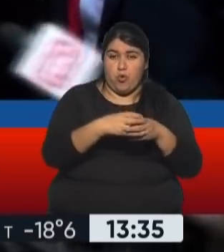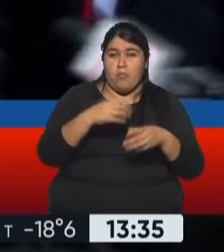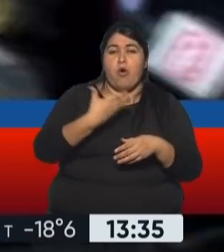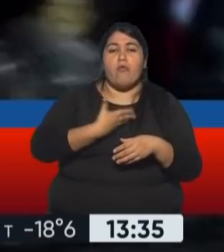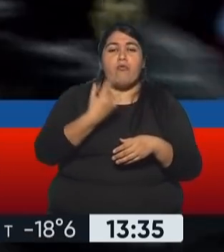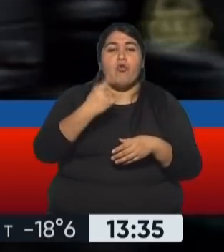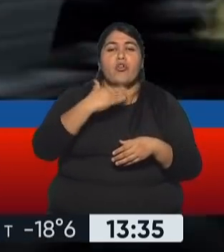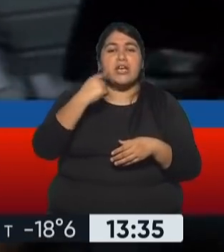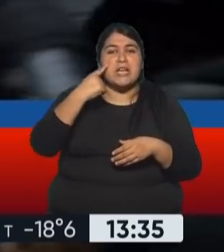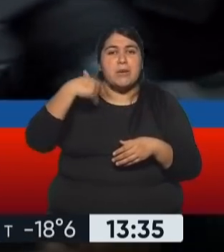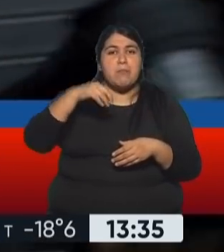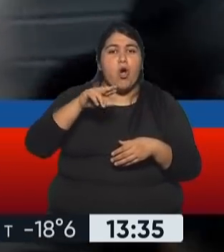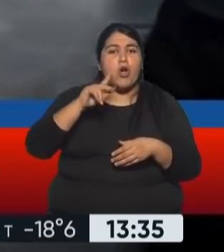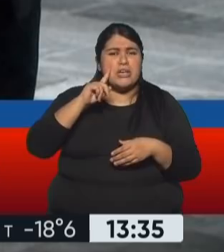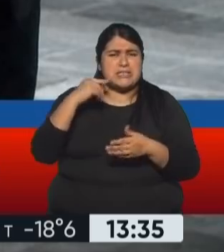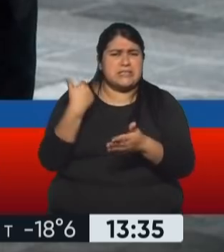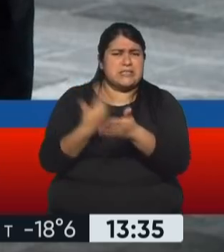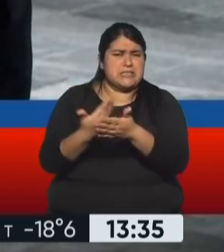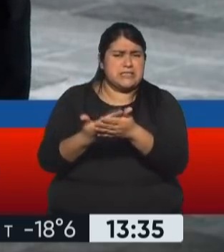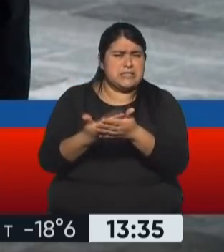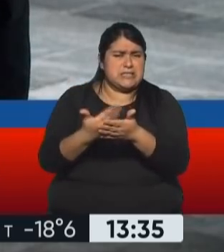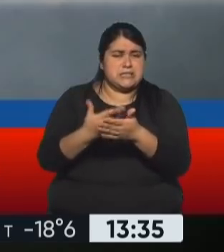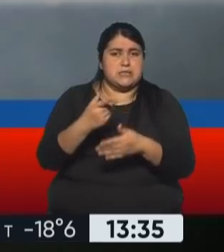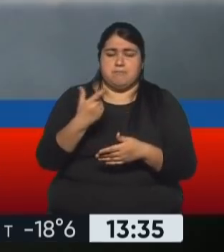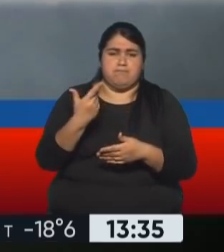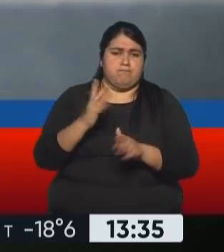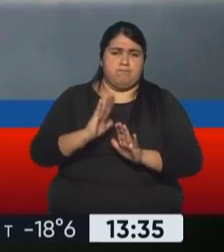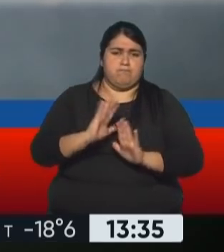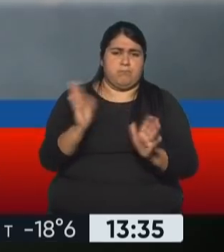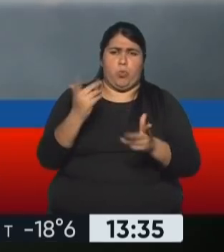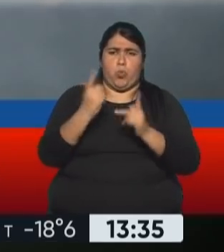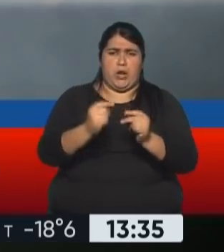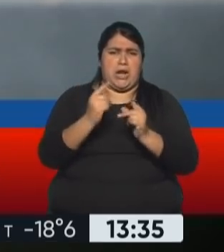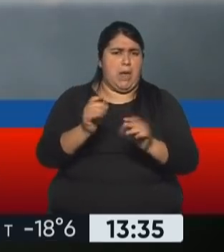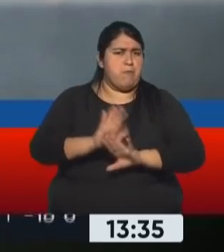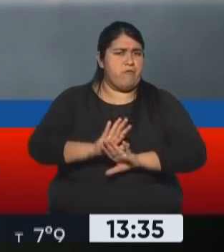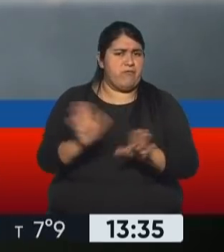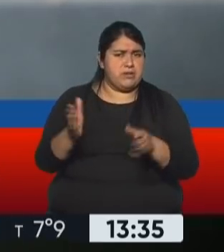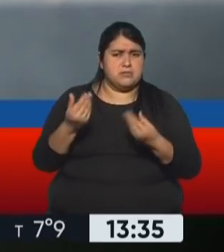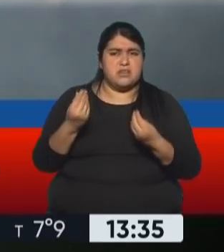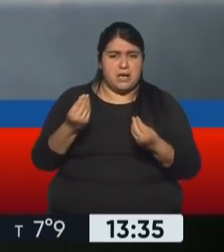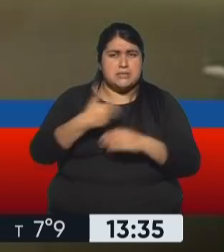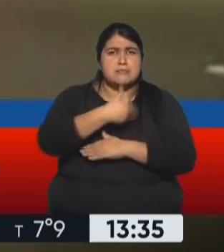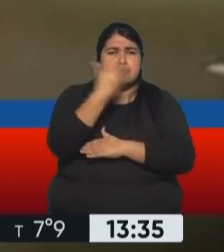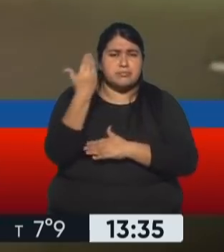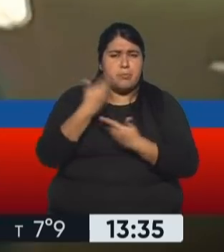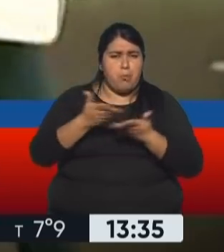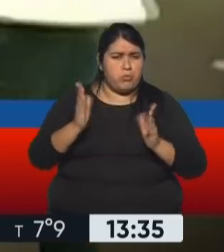relacionadas con solicitudes de unidad de actas, con lo que ya no quedarían más reclamos de fondo a tratar en audiencias públicas.